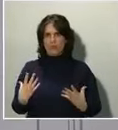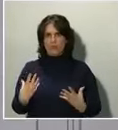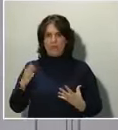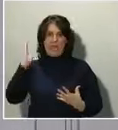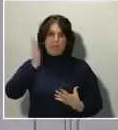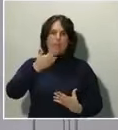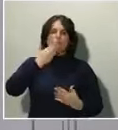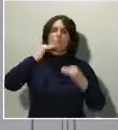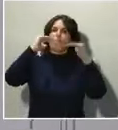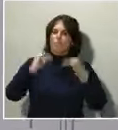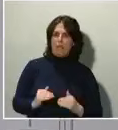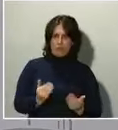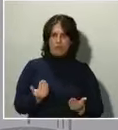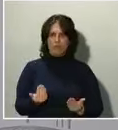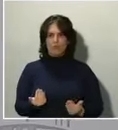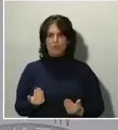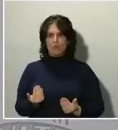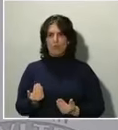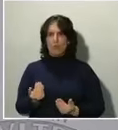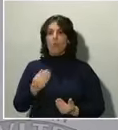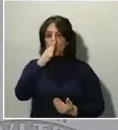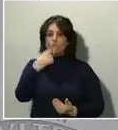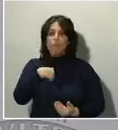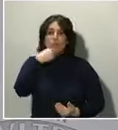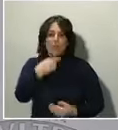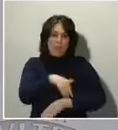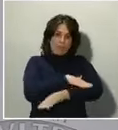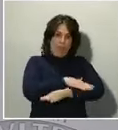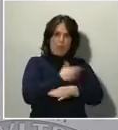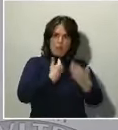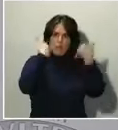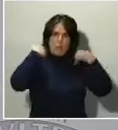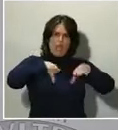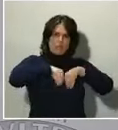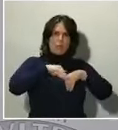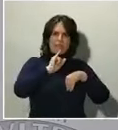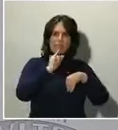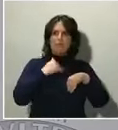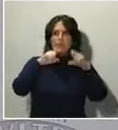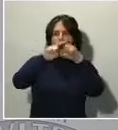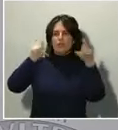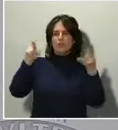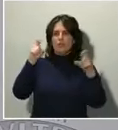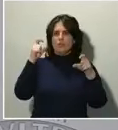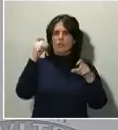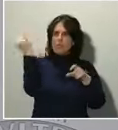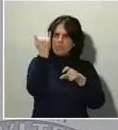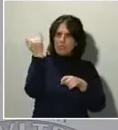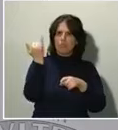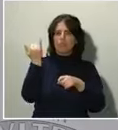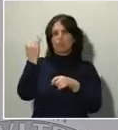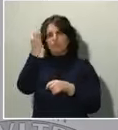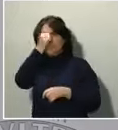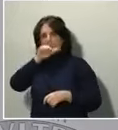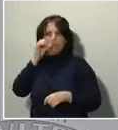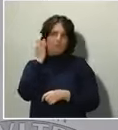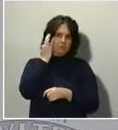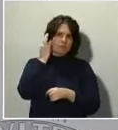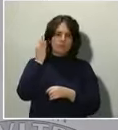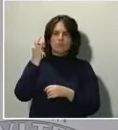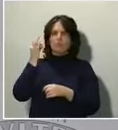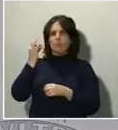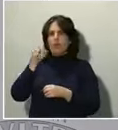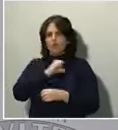Estado se hace cargo, pero también los empresarios, empresarias, los trabajadores, los arrendatarios, quienes